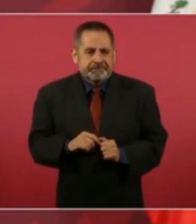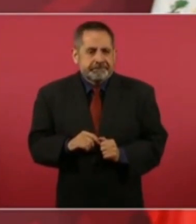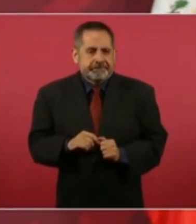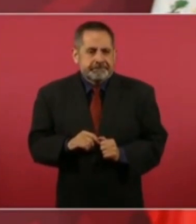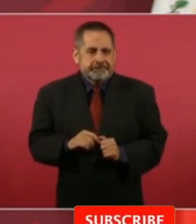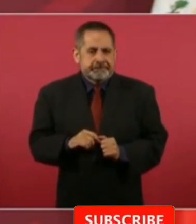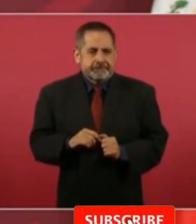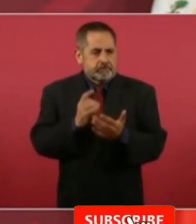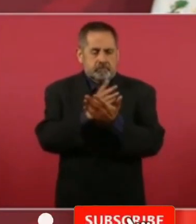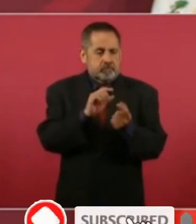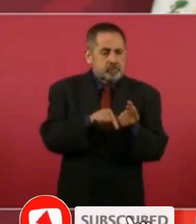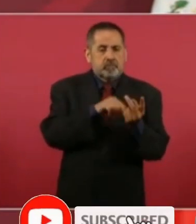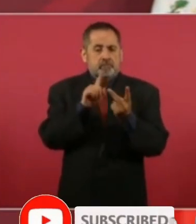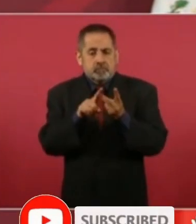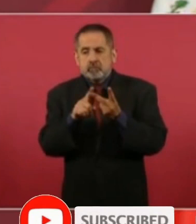los únicos.